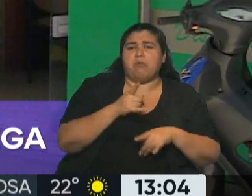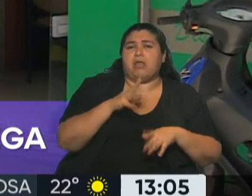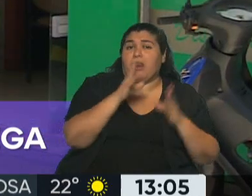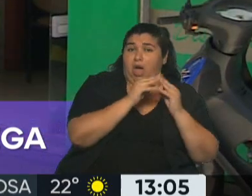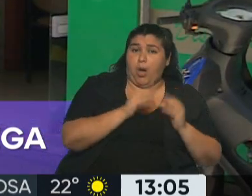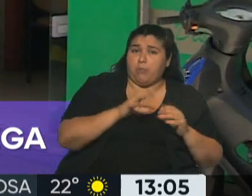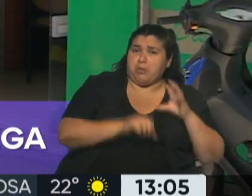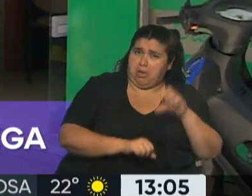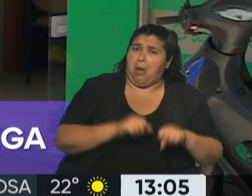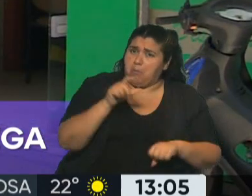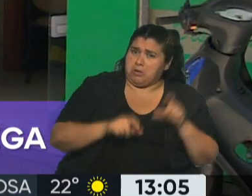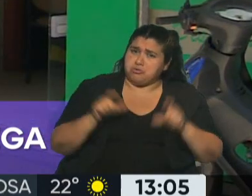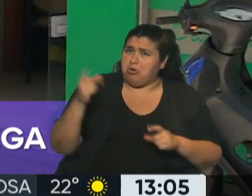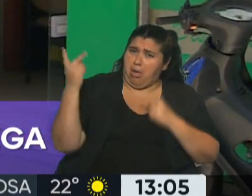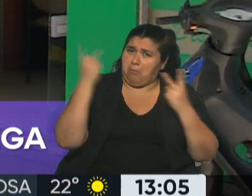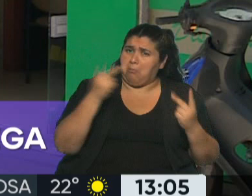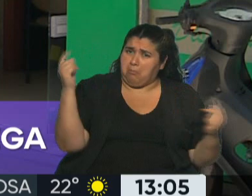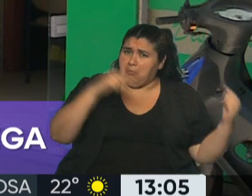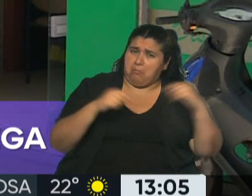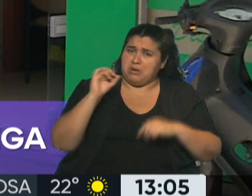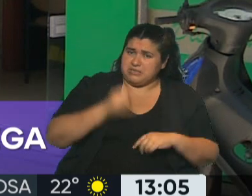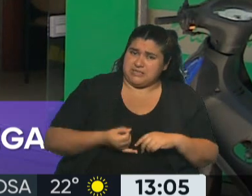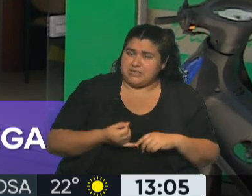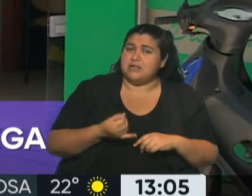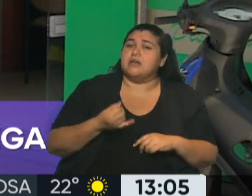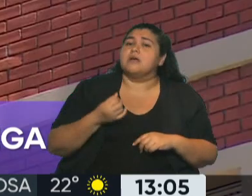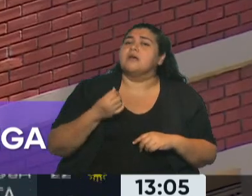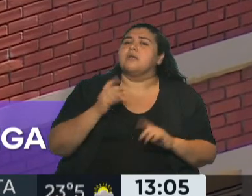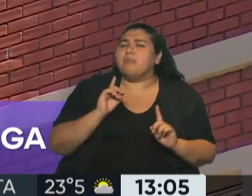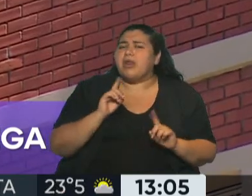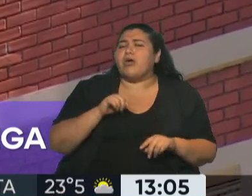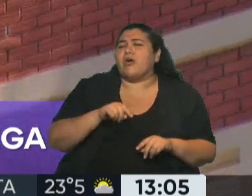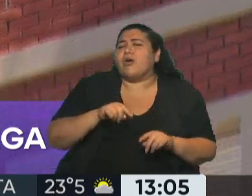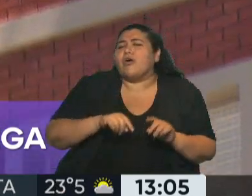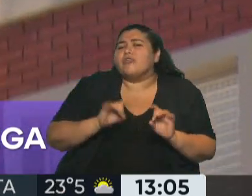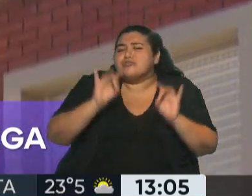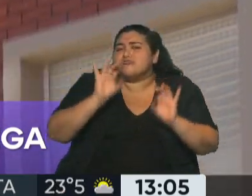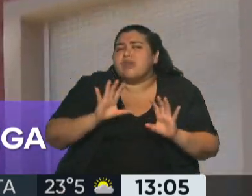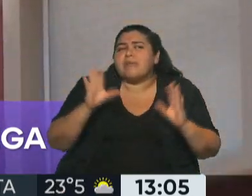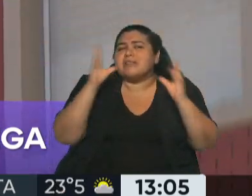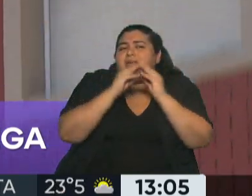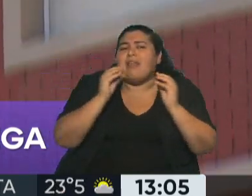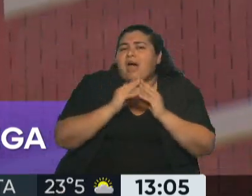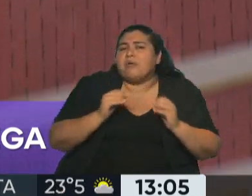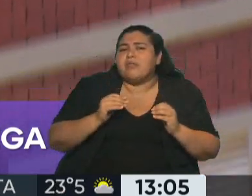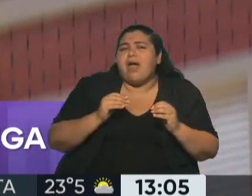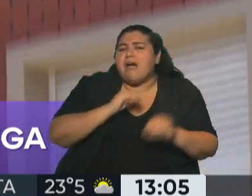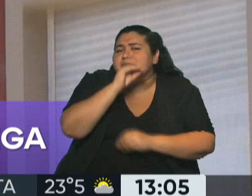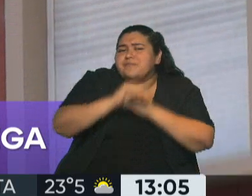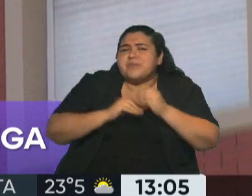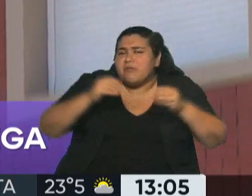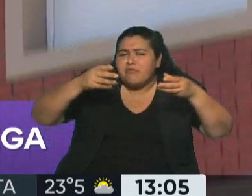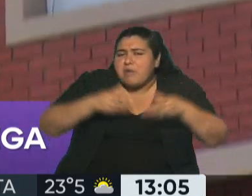viene arribado gente, pero hay gente en particular que viene a pasar la Navidad en familia,